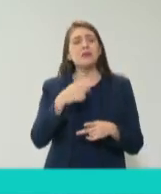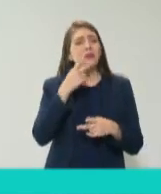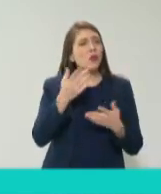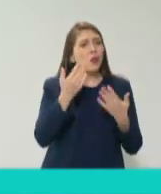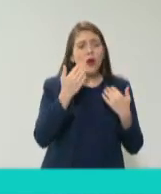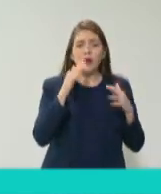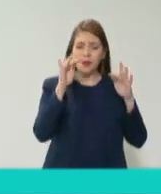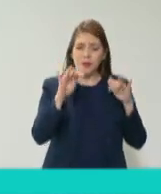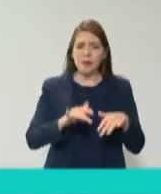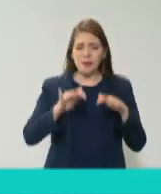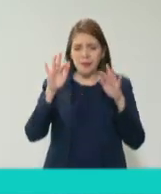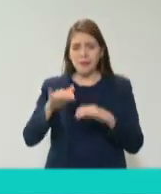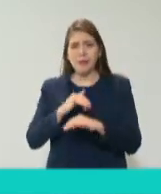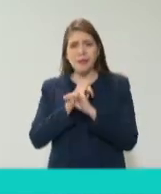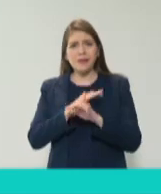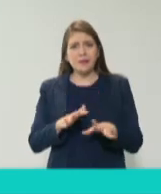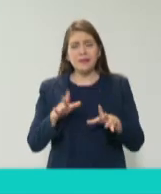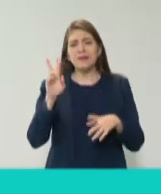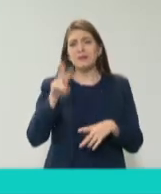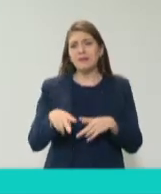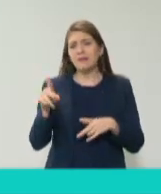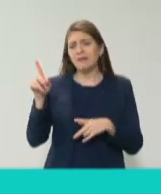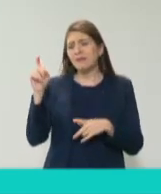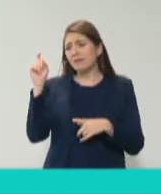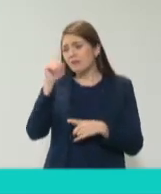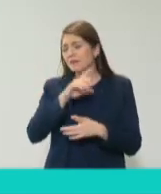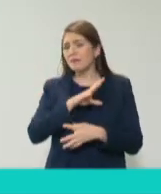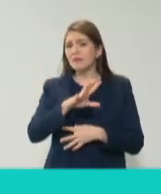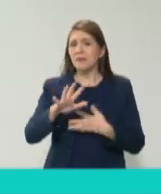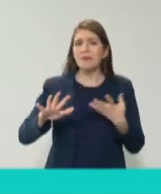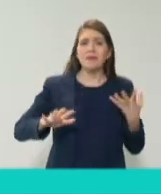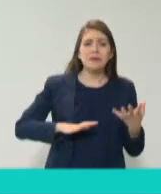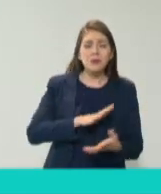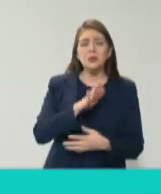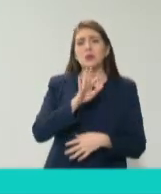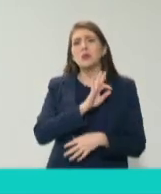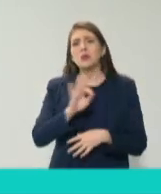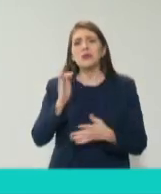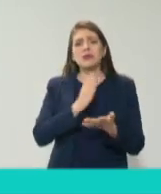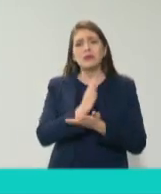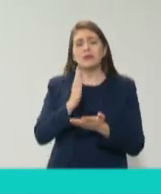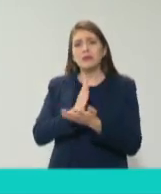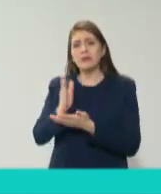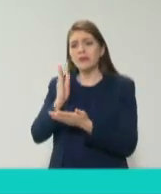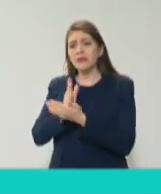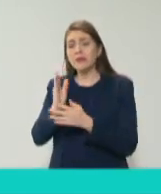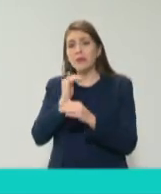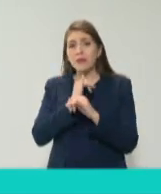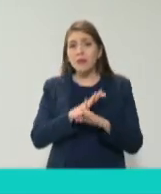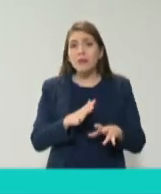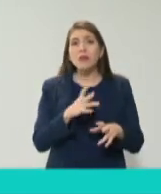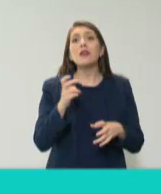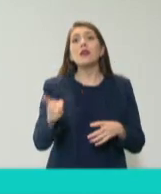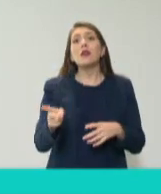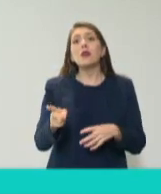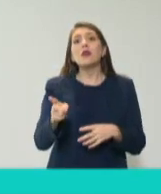bien estructurado es un relajo poder acceder a información y pues esto nos impide